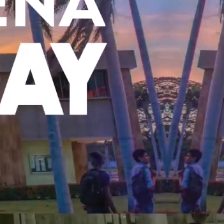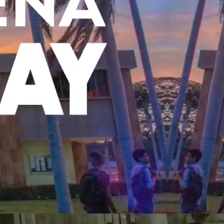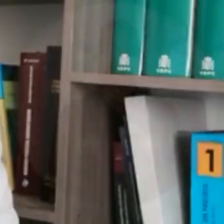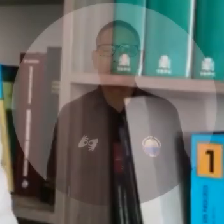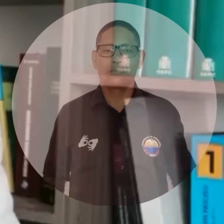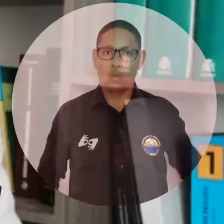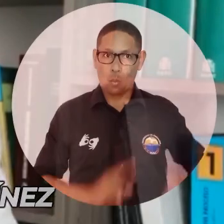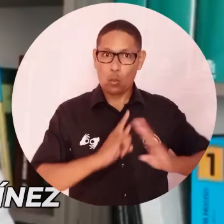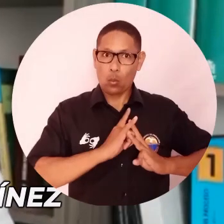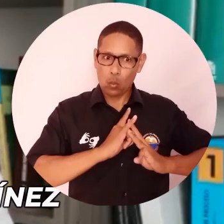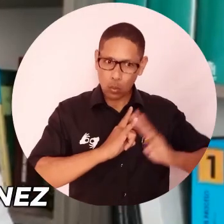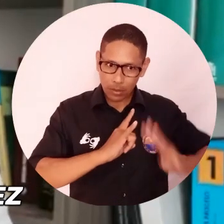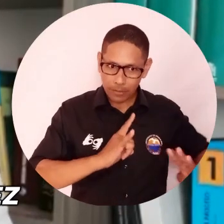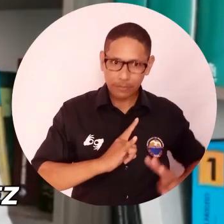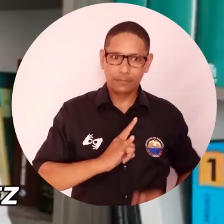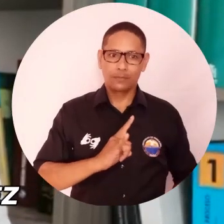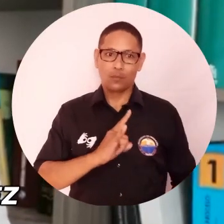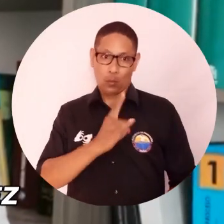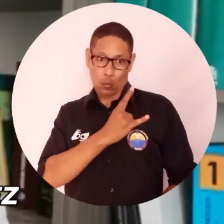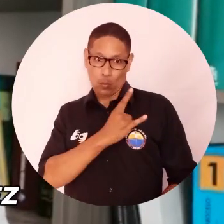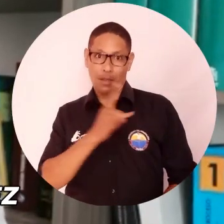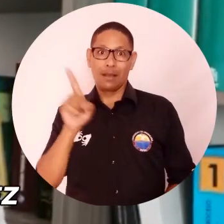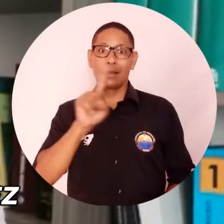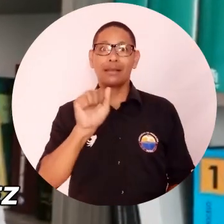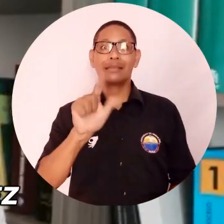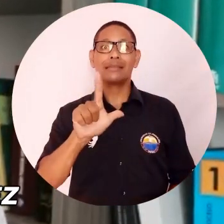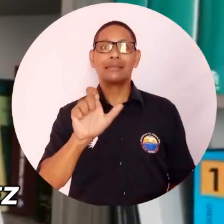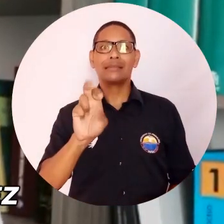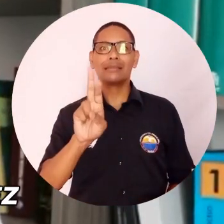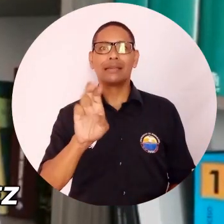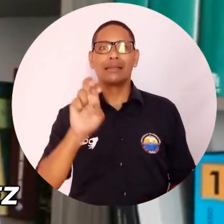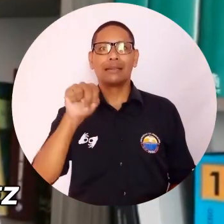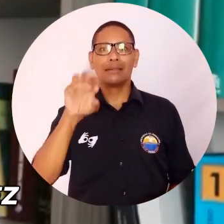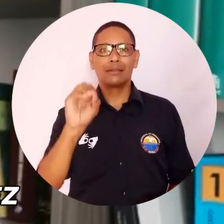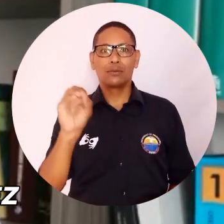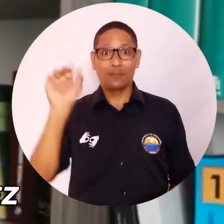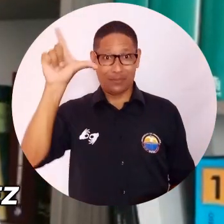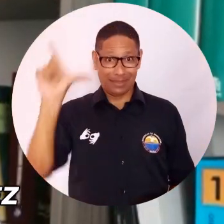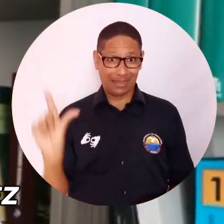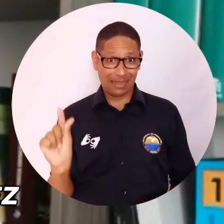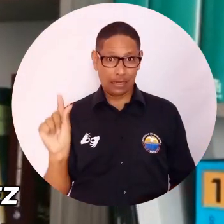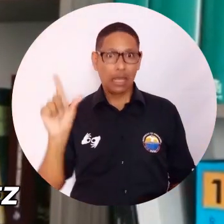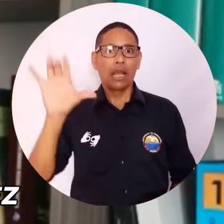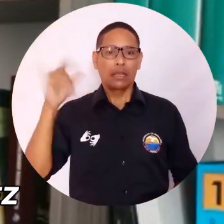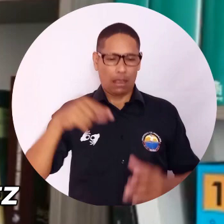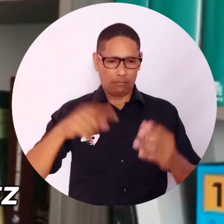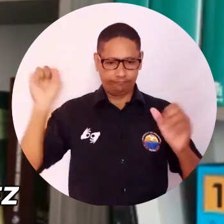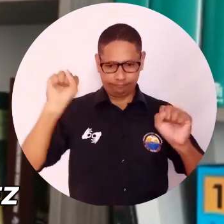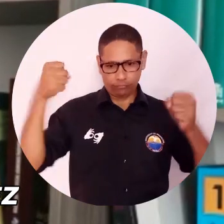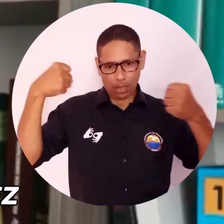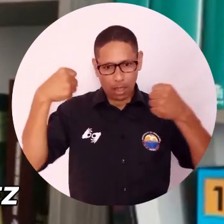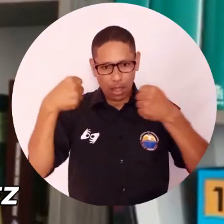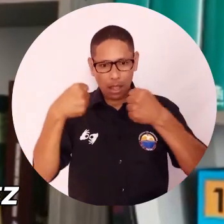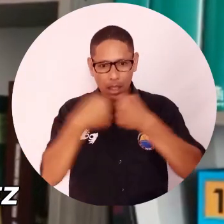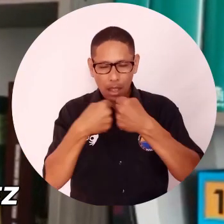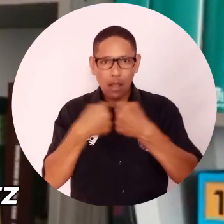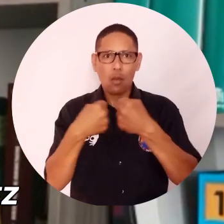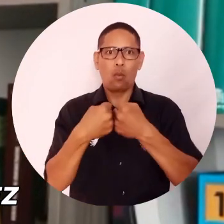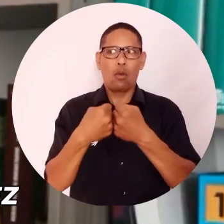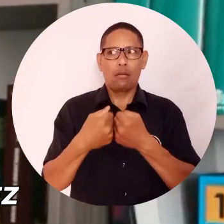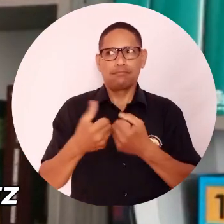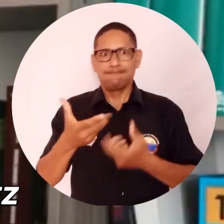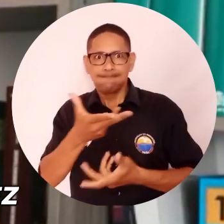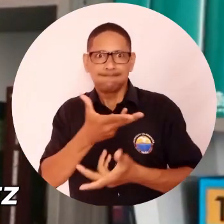La Universidad del Magdalena y la Universidad de Salerno en Italia acaban de suscribir un